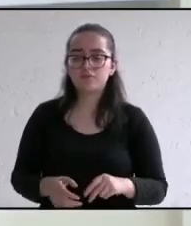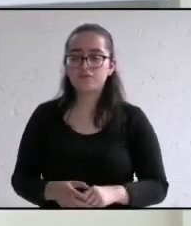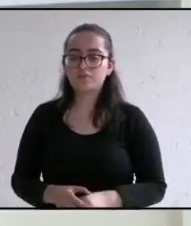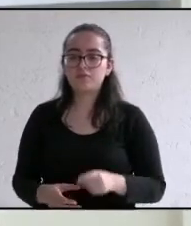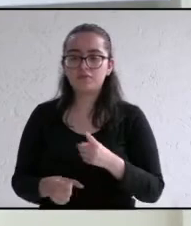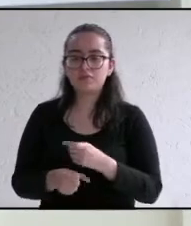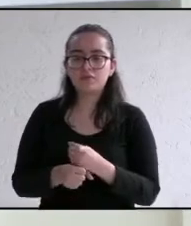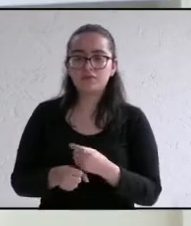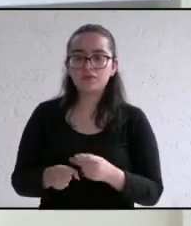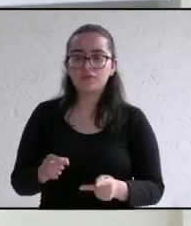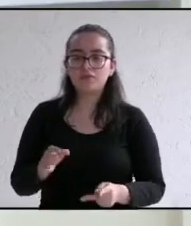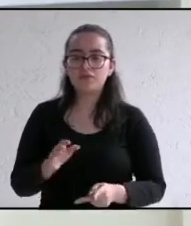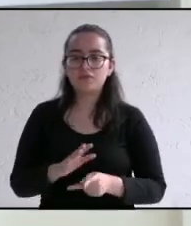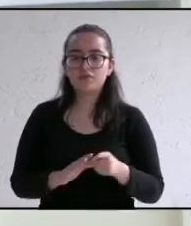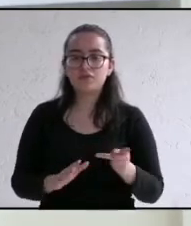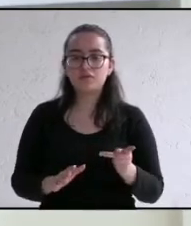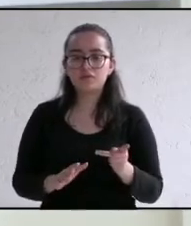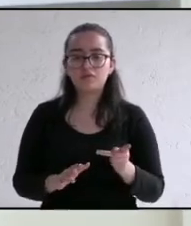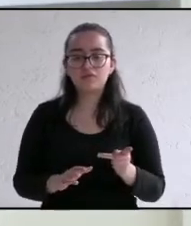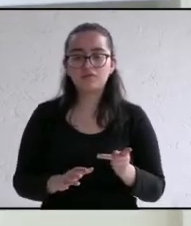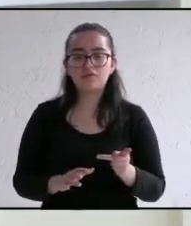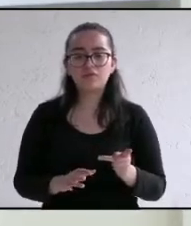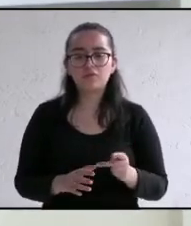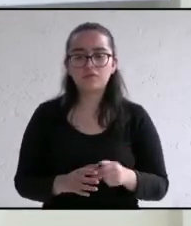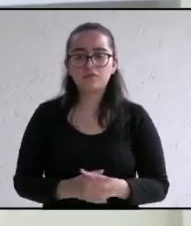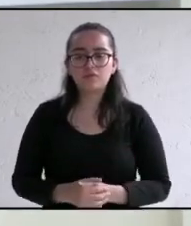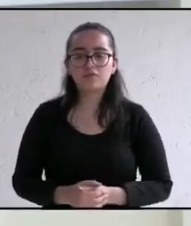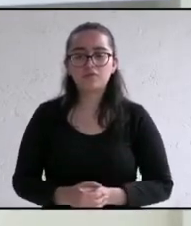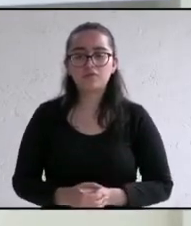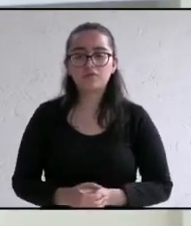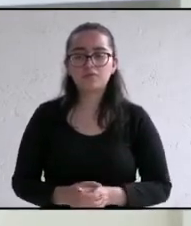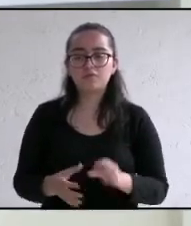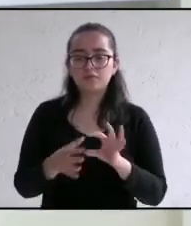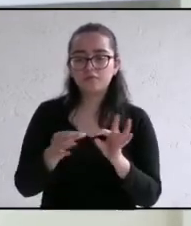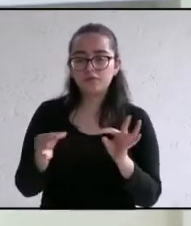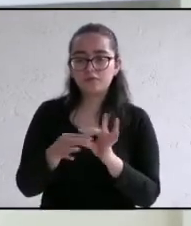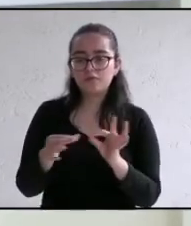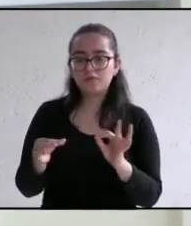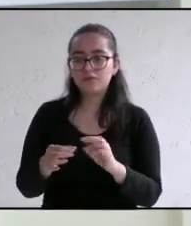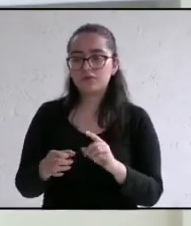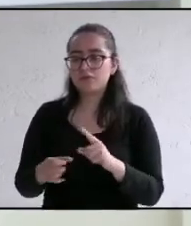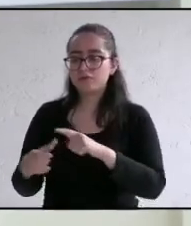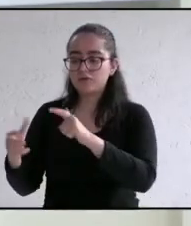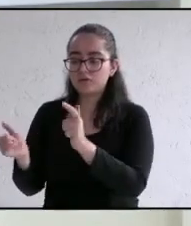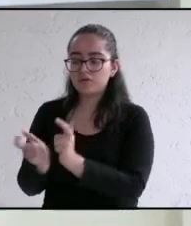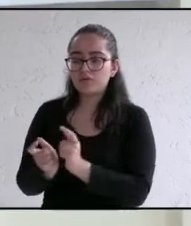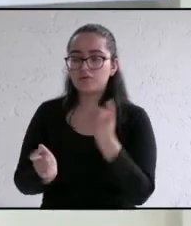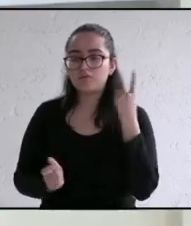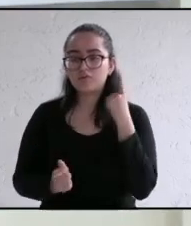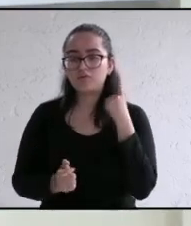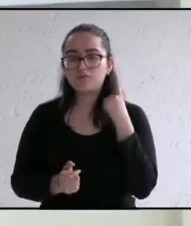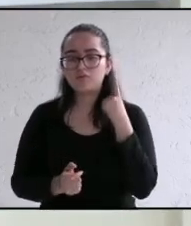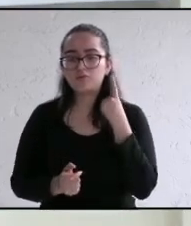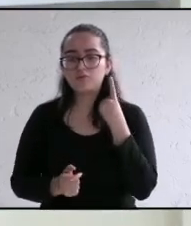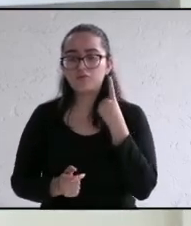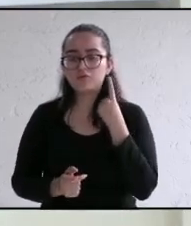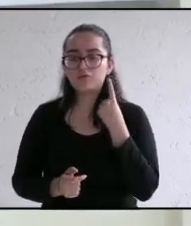para revisar el tiempo que está remanente iniciamos con el partido Podemos que tiene